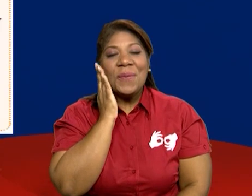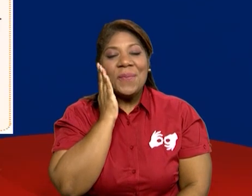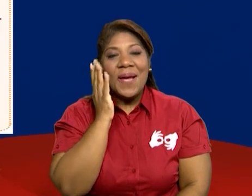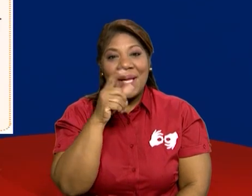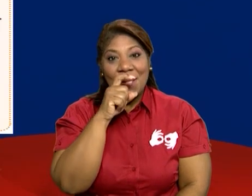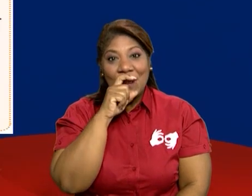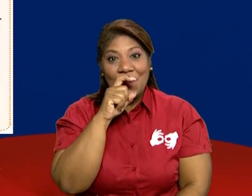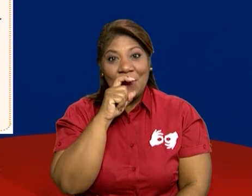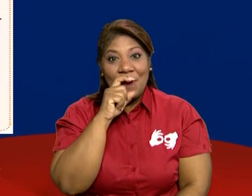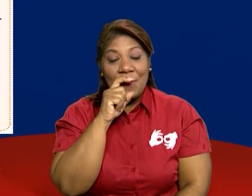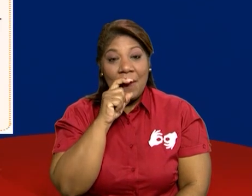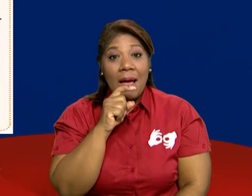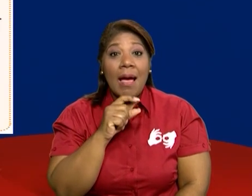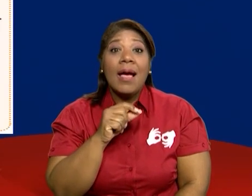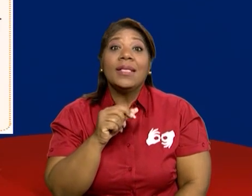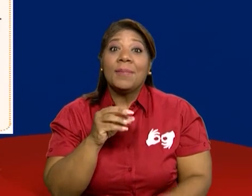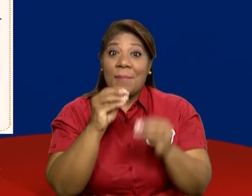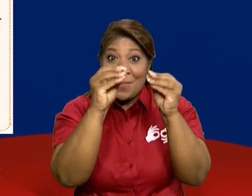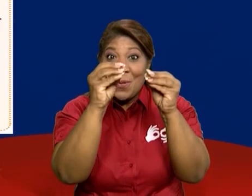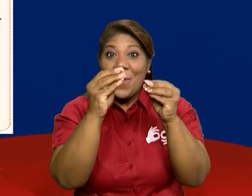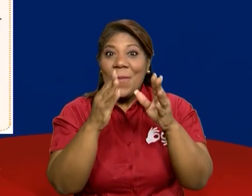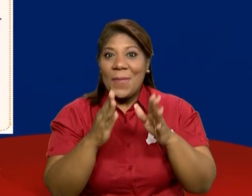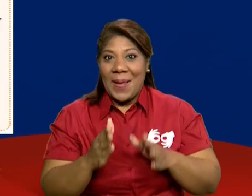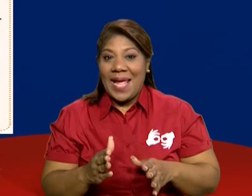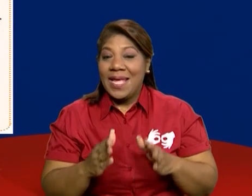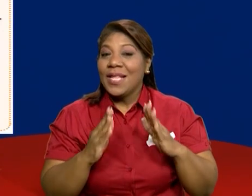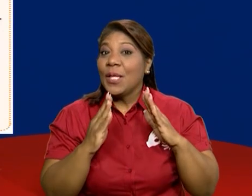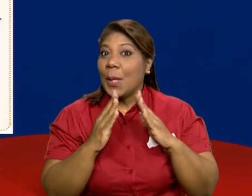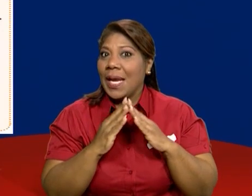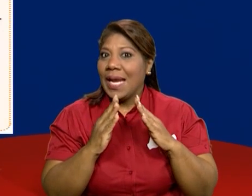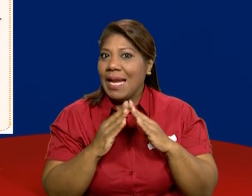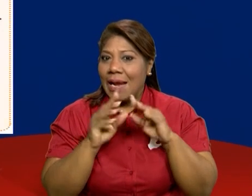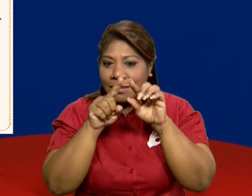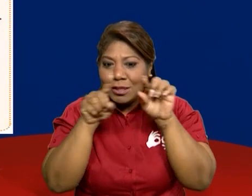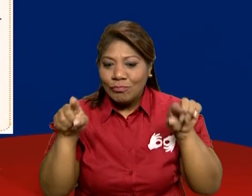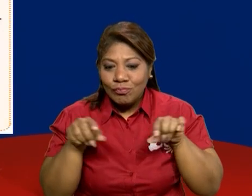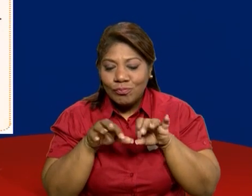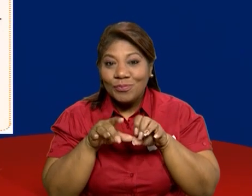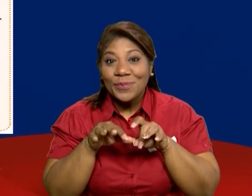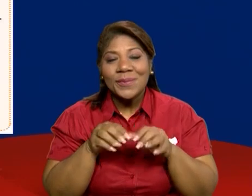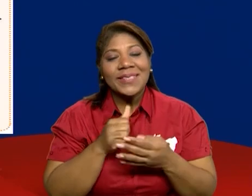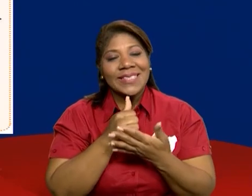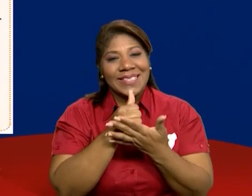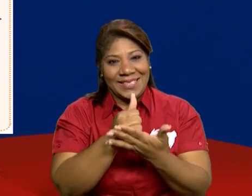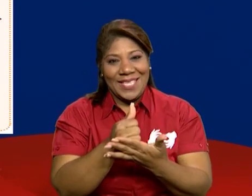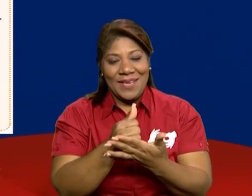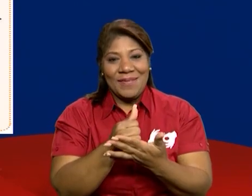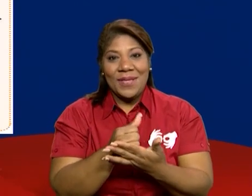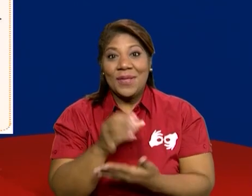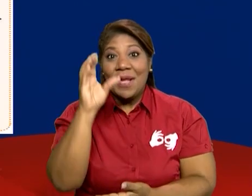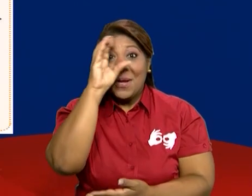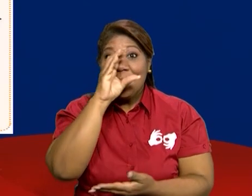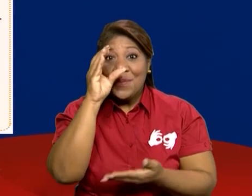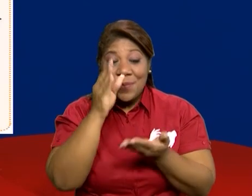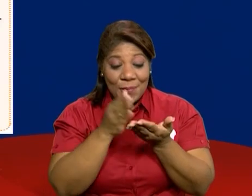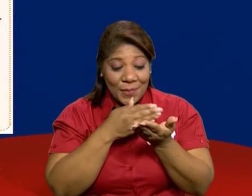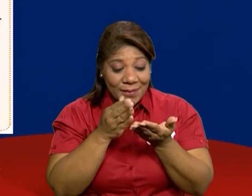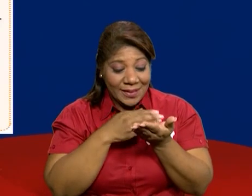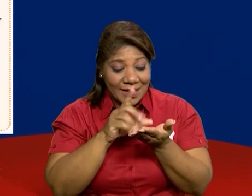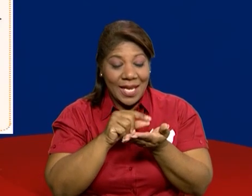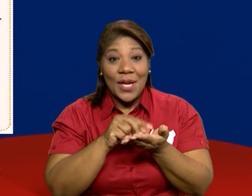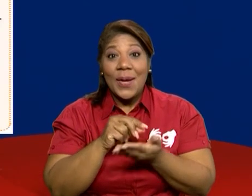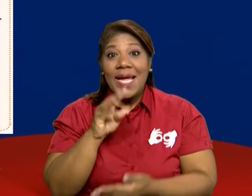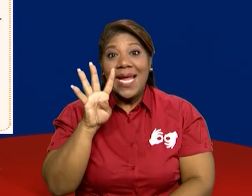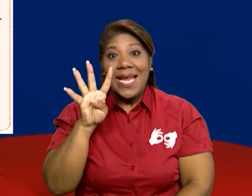con la ayuda de tu docente. Y eso lo encontramos en la página 40 de nuestro cuaderno de trabajo.